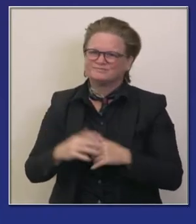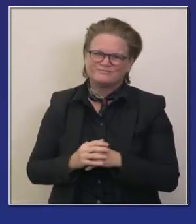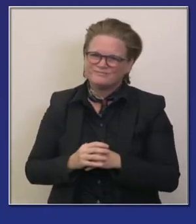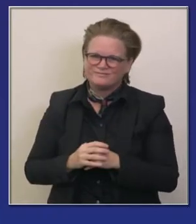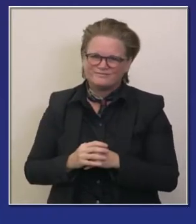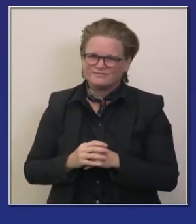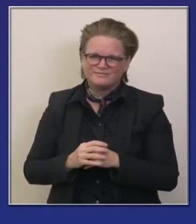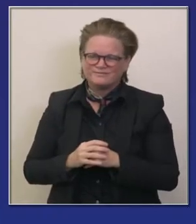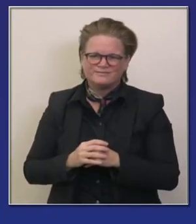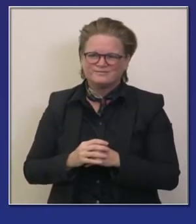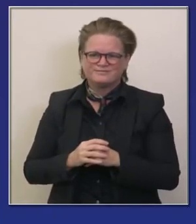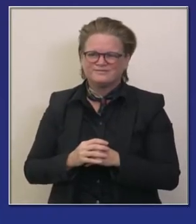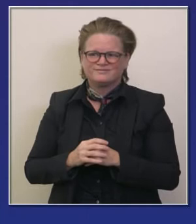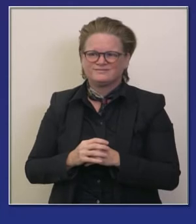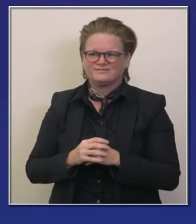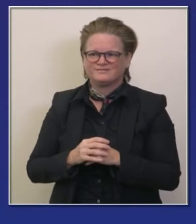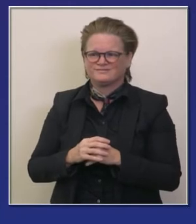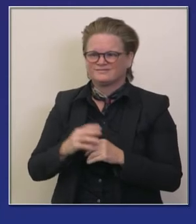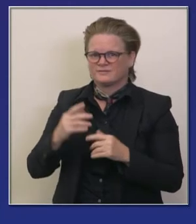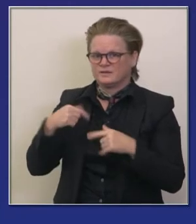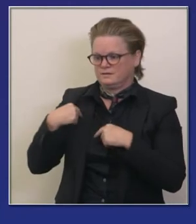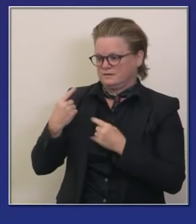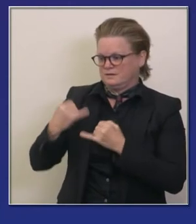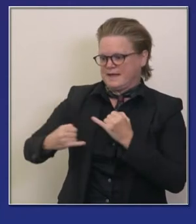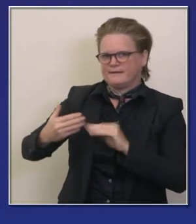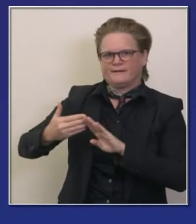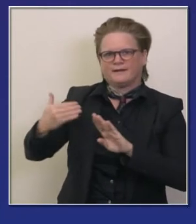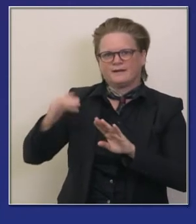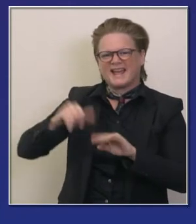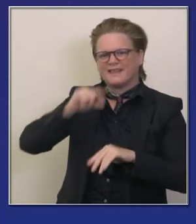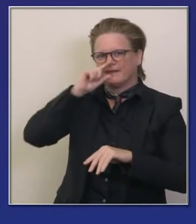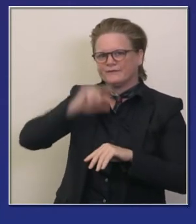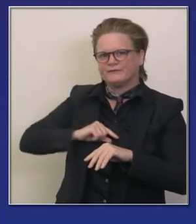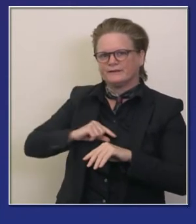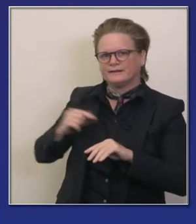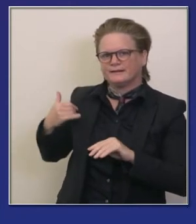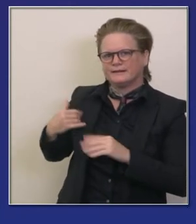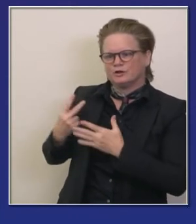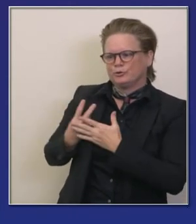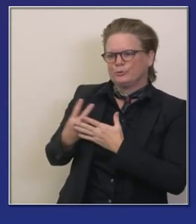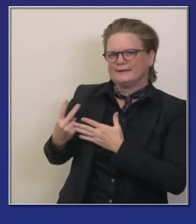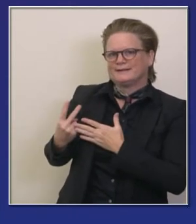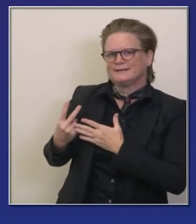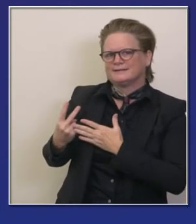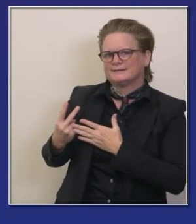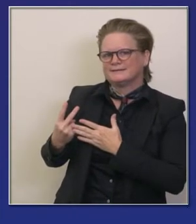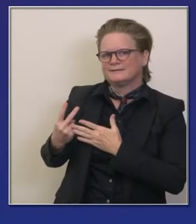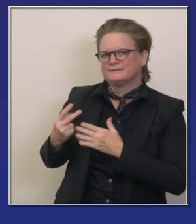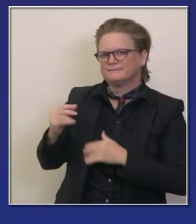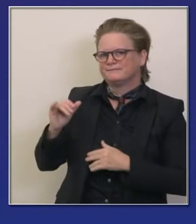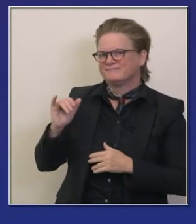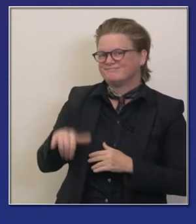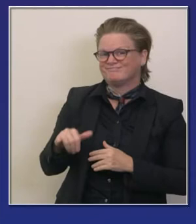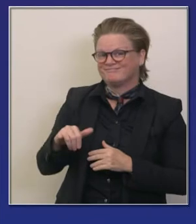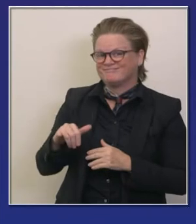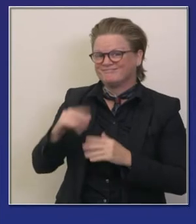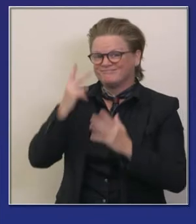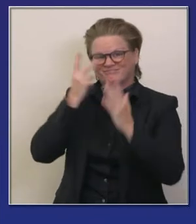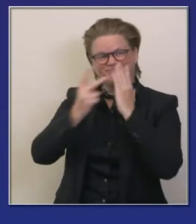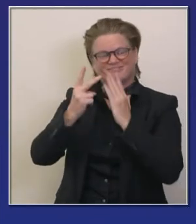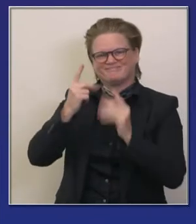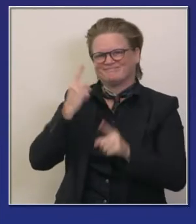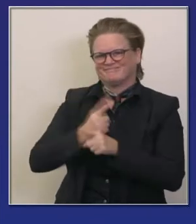ingreso a unidades de cuidados intensivos en los últimos 14 días en el número de camas ocupadas en unidades de cuidados intensivos